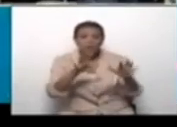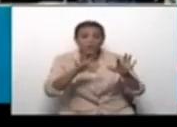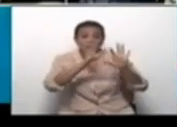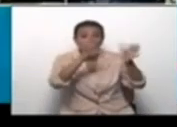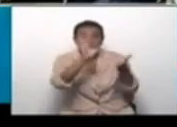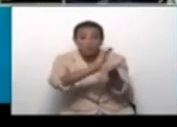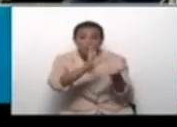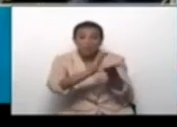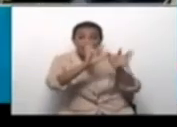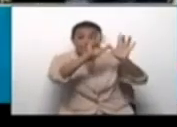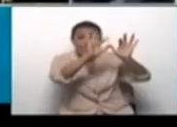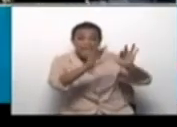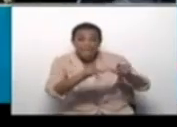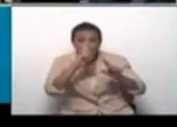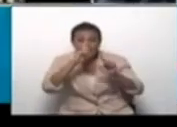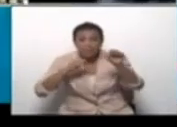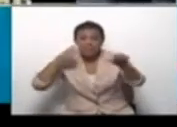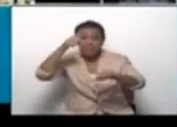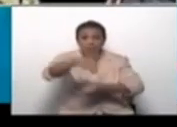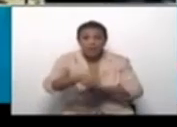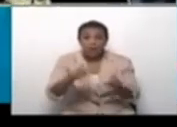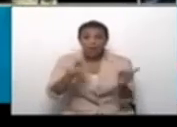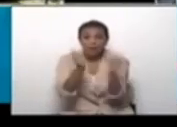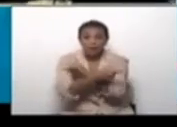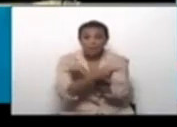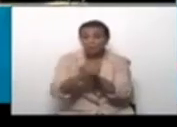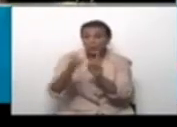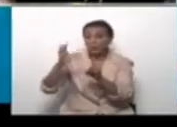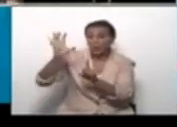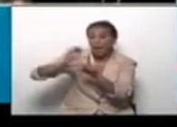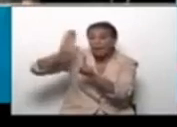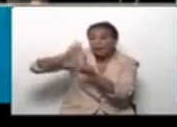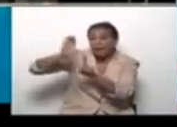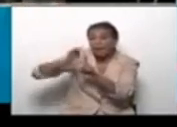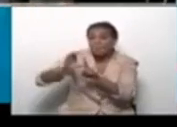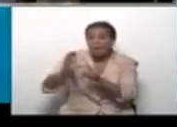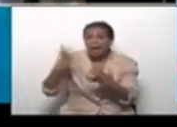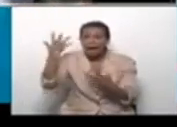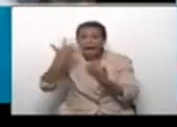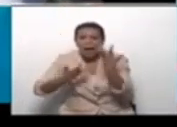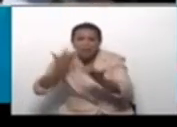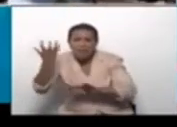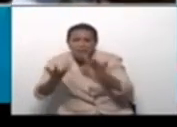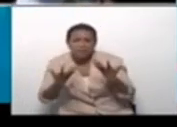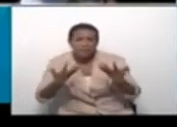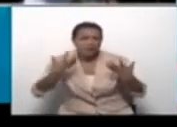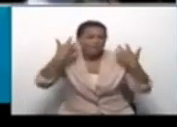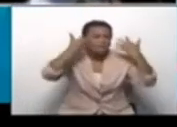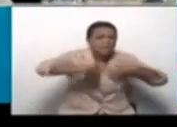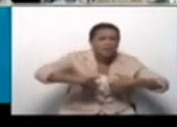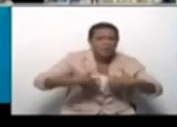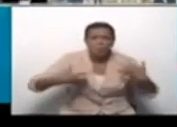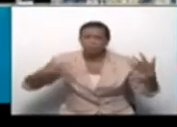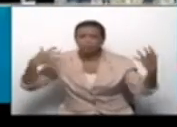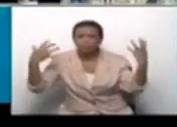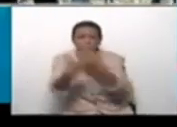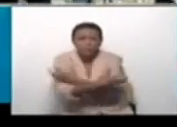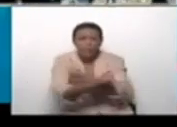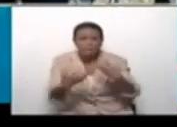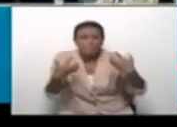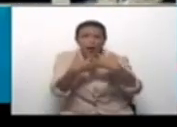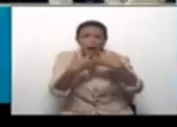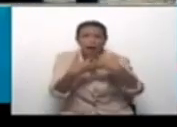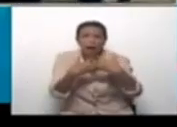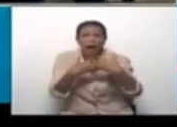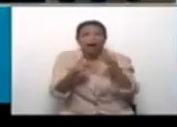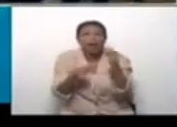nieves eternas. A partir de la crisis del cambio del clima que usted vino denunciando desde la COP y a